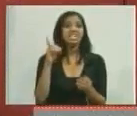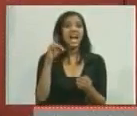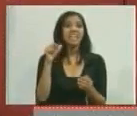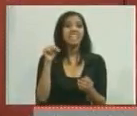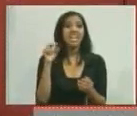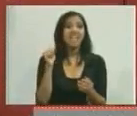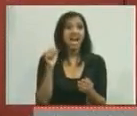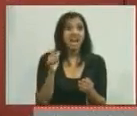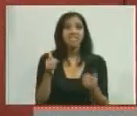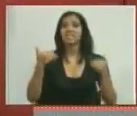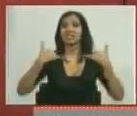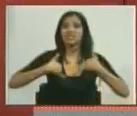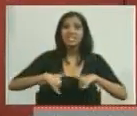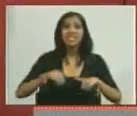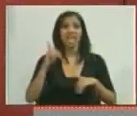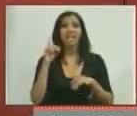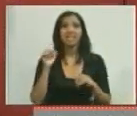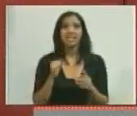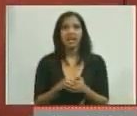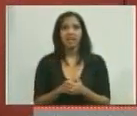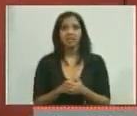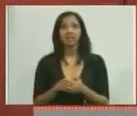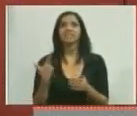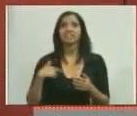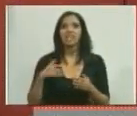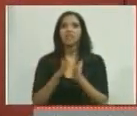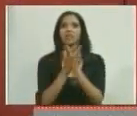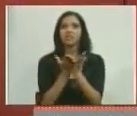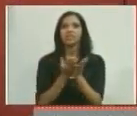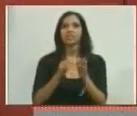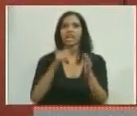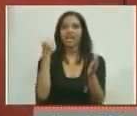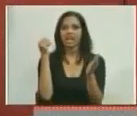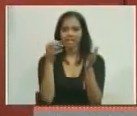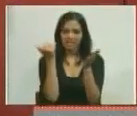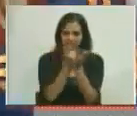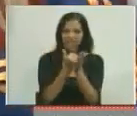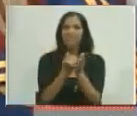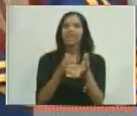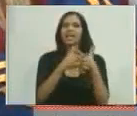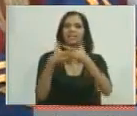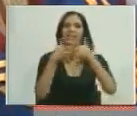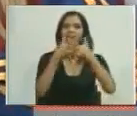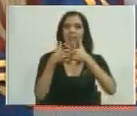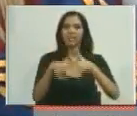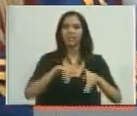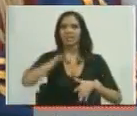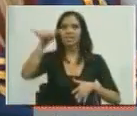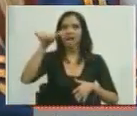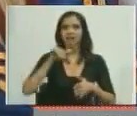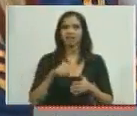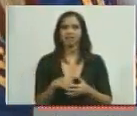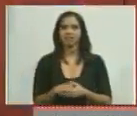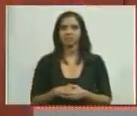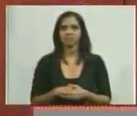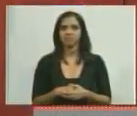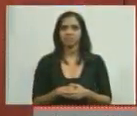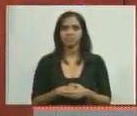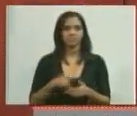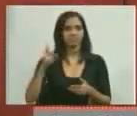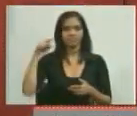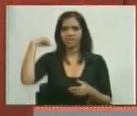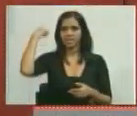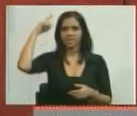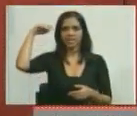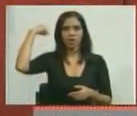nada más y nada menos, Daniela tiene un pasaporte gringo con el que ella viaja para arriba y abajo. Vaina de locos.